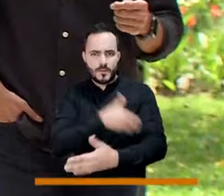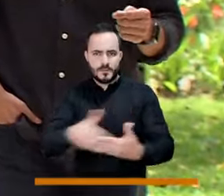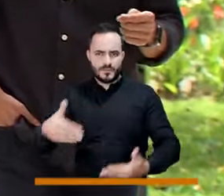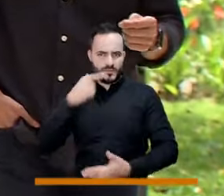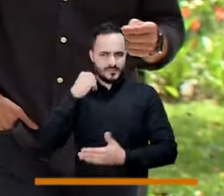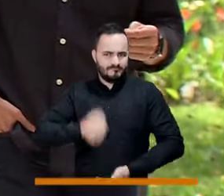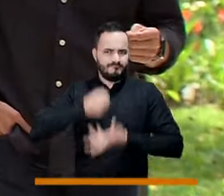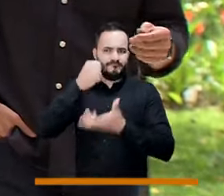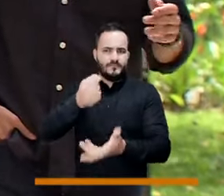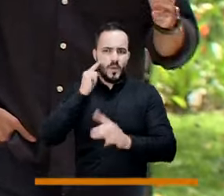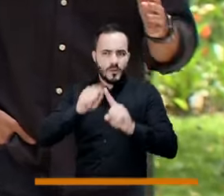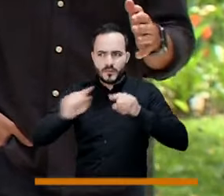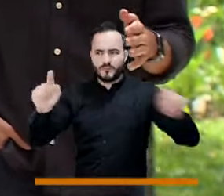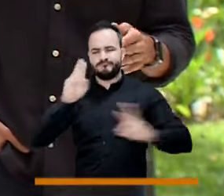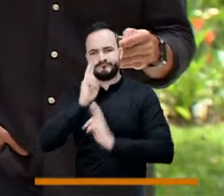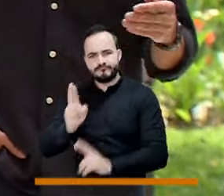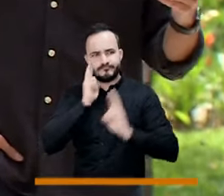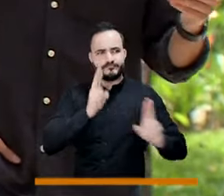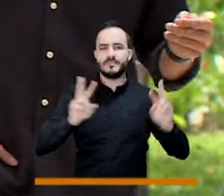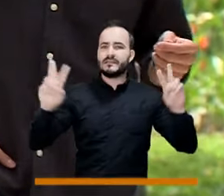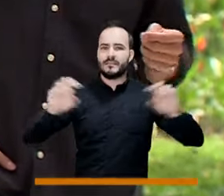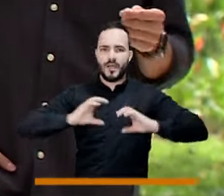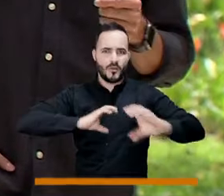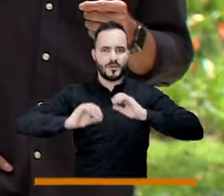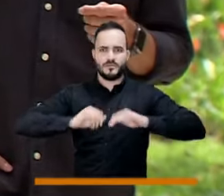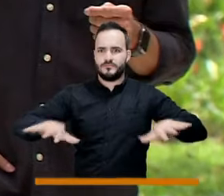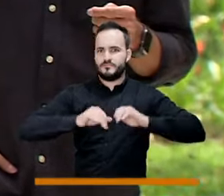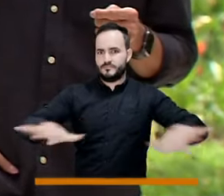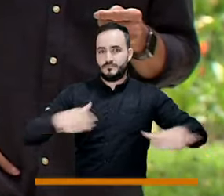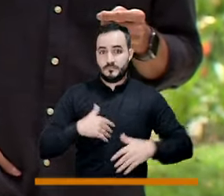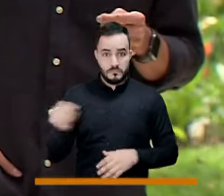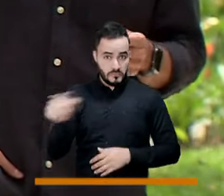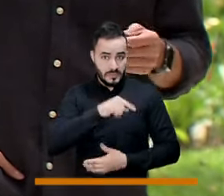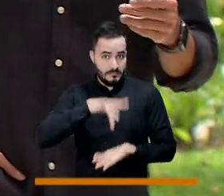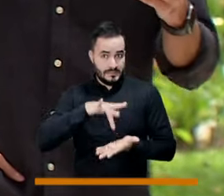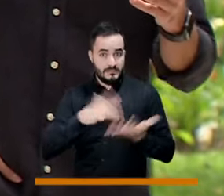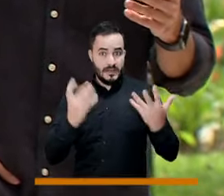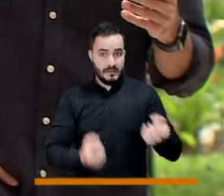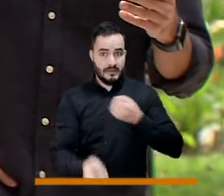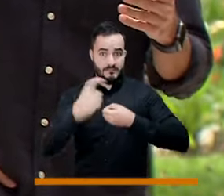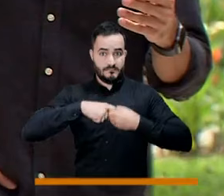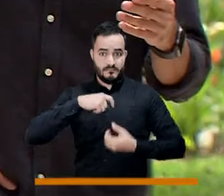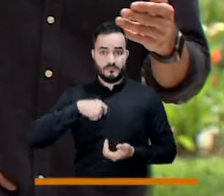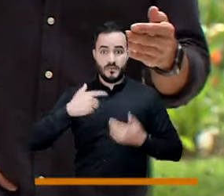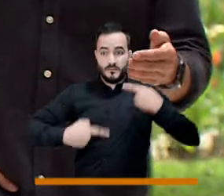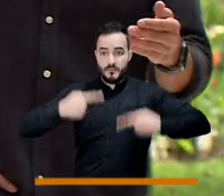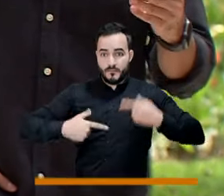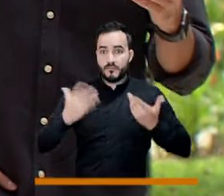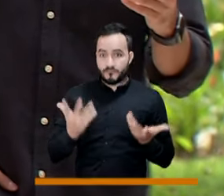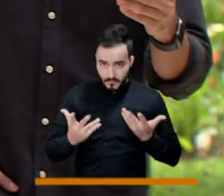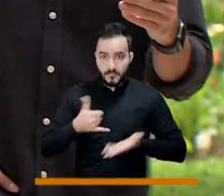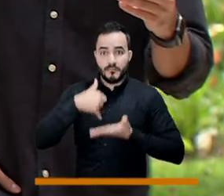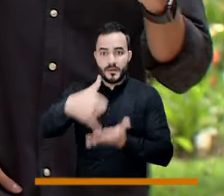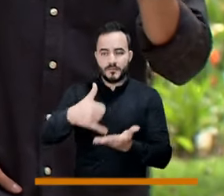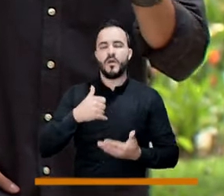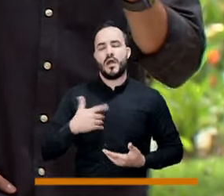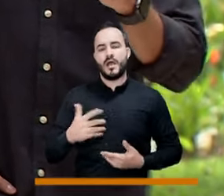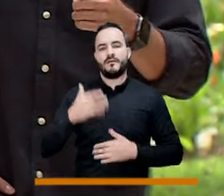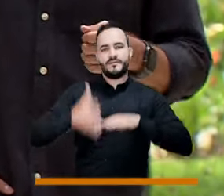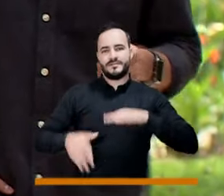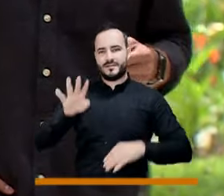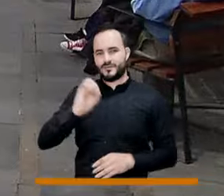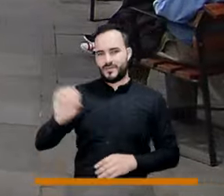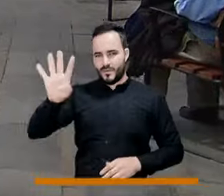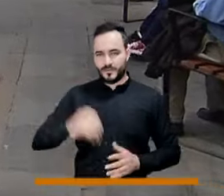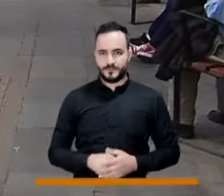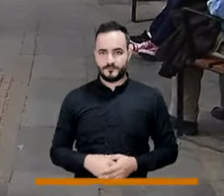millones de pesos como reconocimiento a la comunicación alternativa en la ciudad. Las inscripciones para este premio estarán abiertas hasta el 4